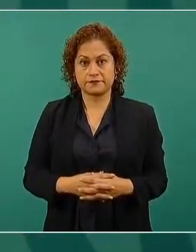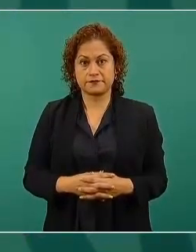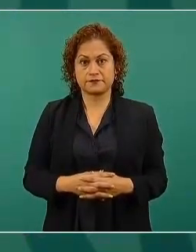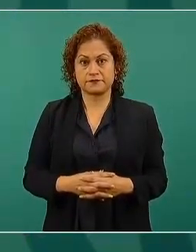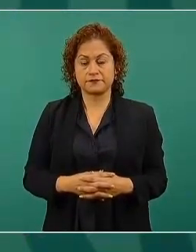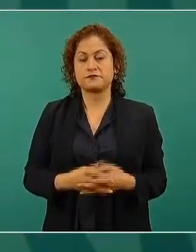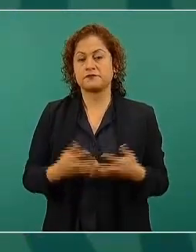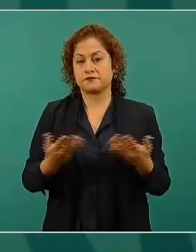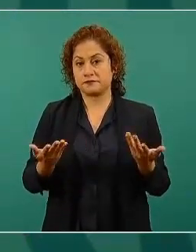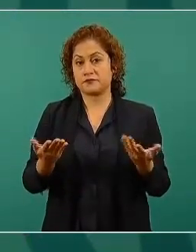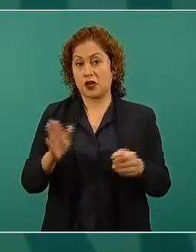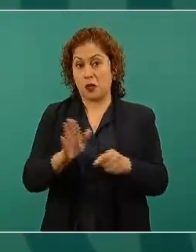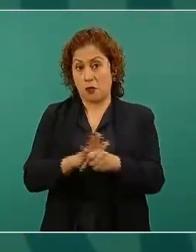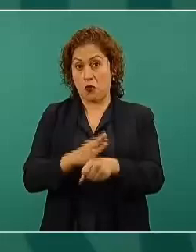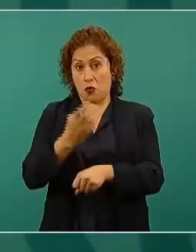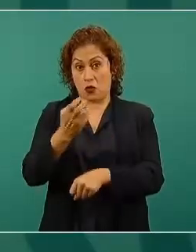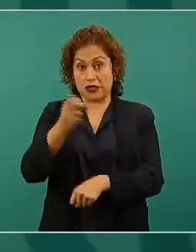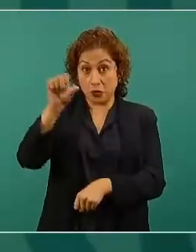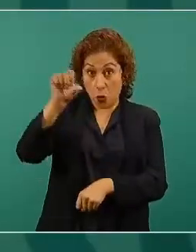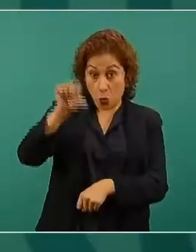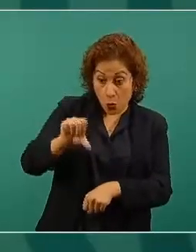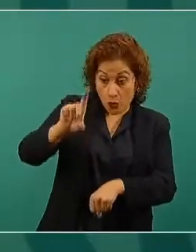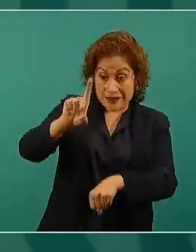vamos a explicar ahora